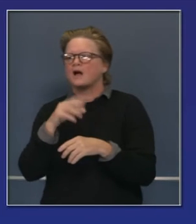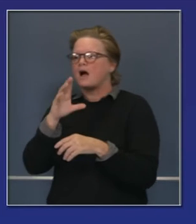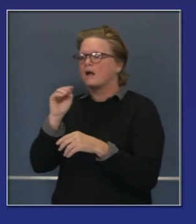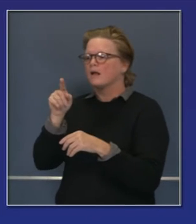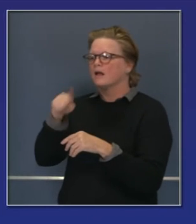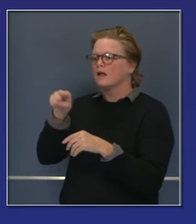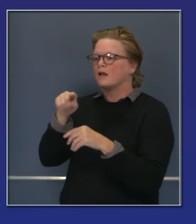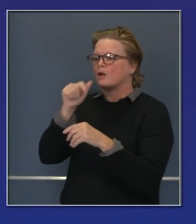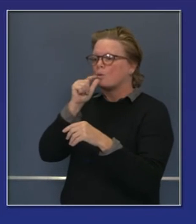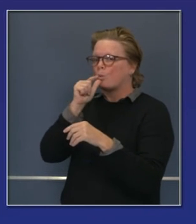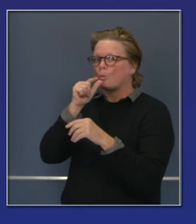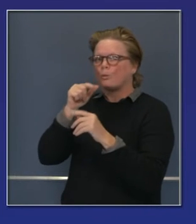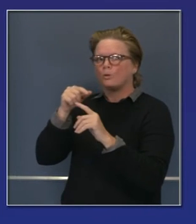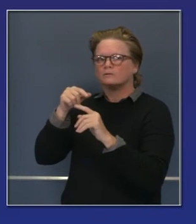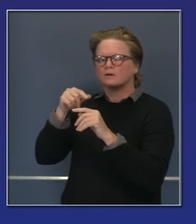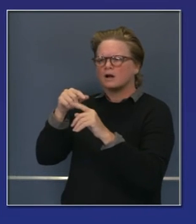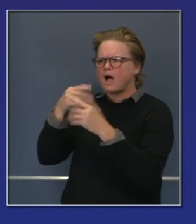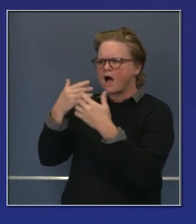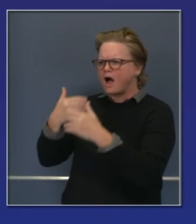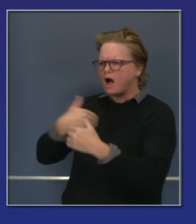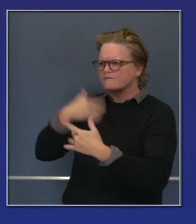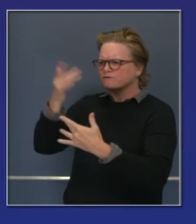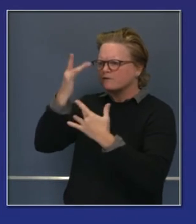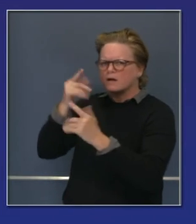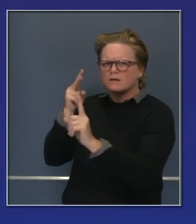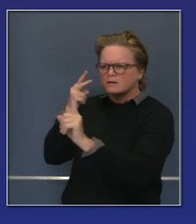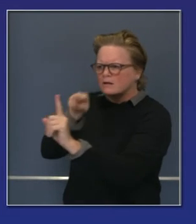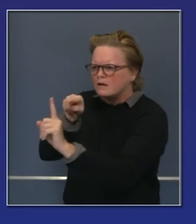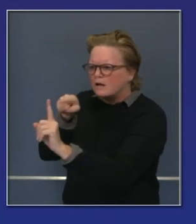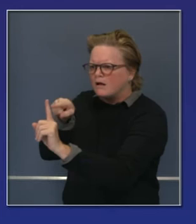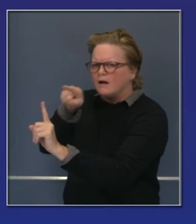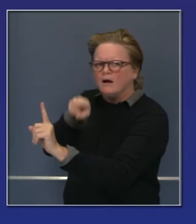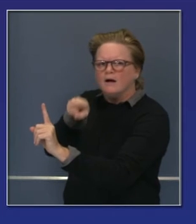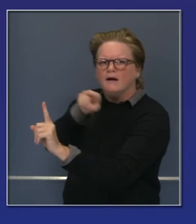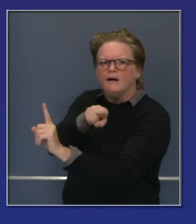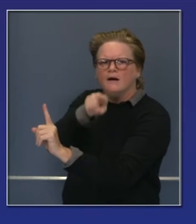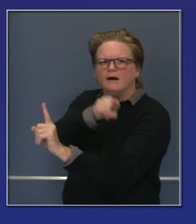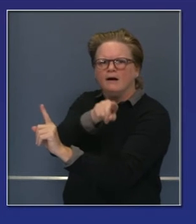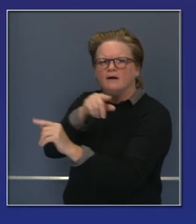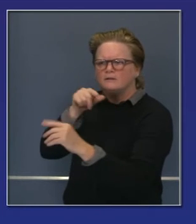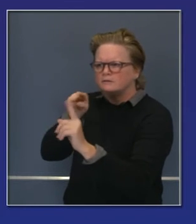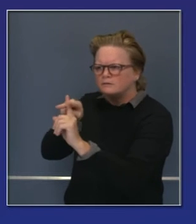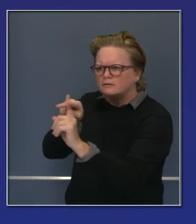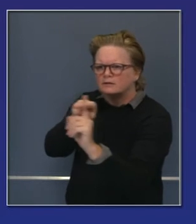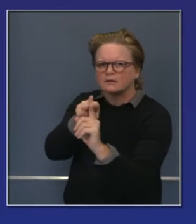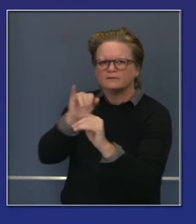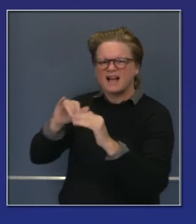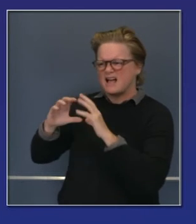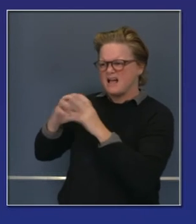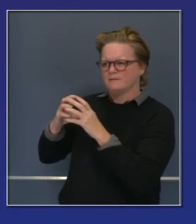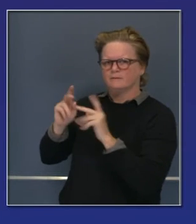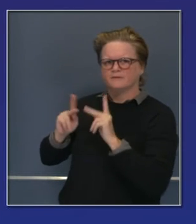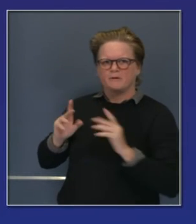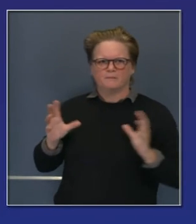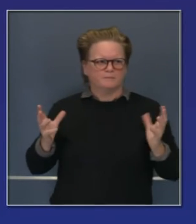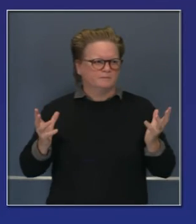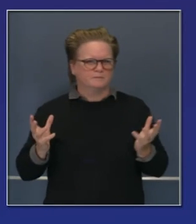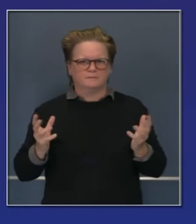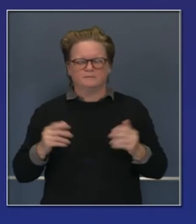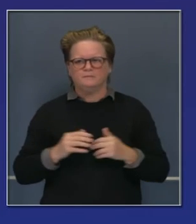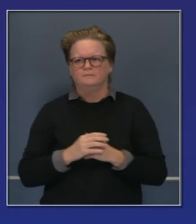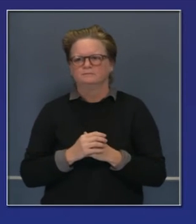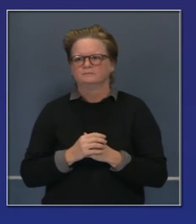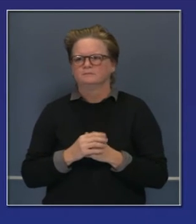todavía más preciso y más riguroso entrando a estos meses invernales. Y veremos